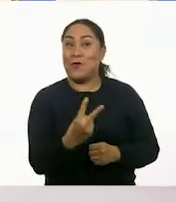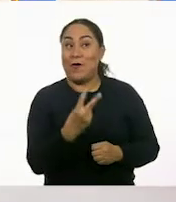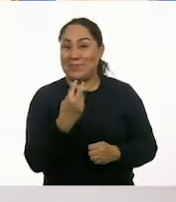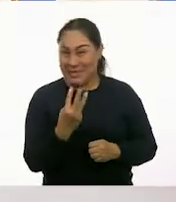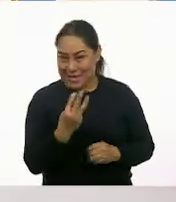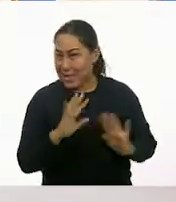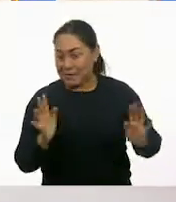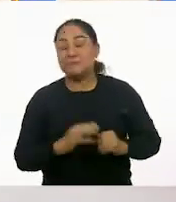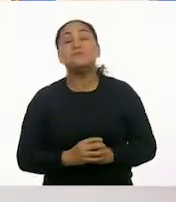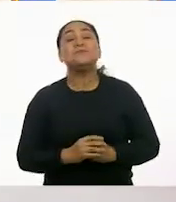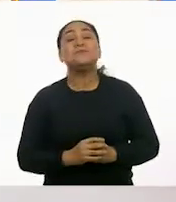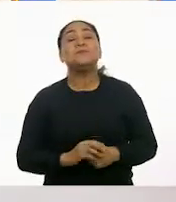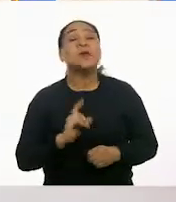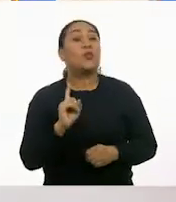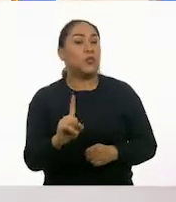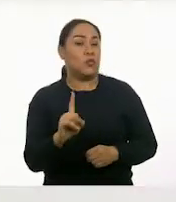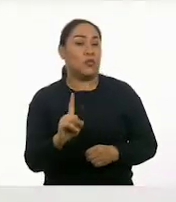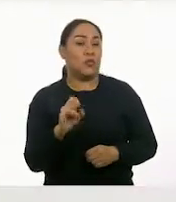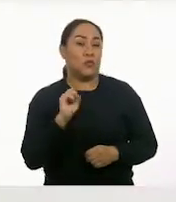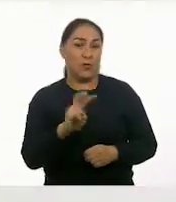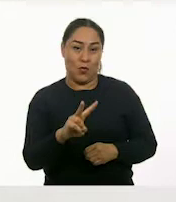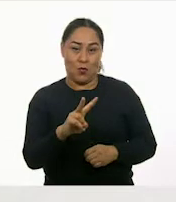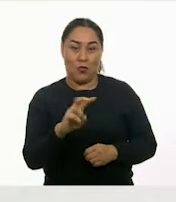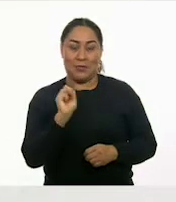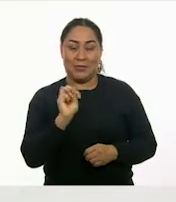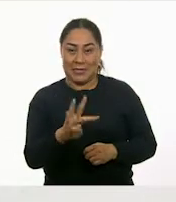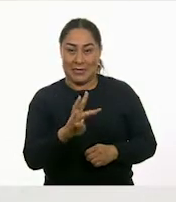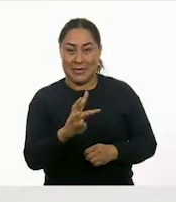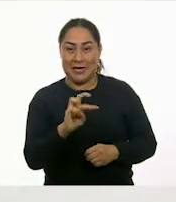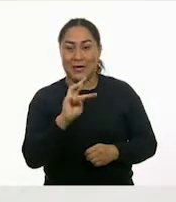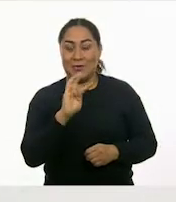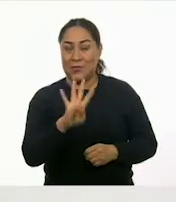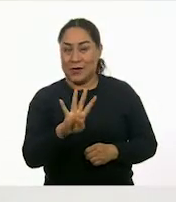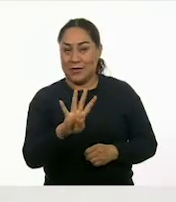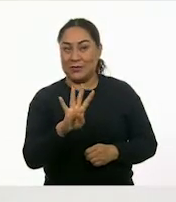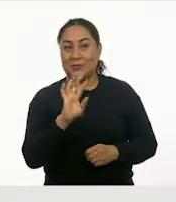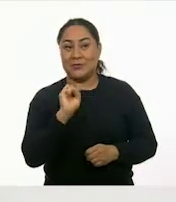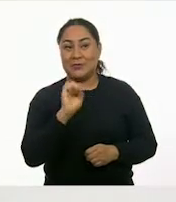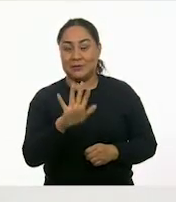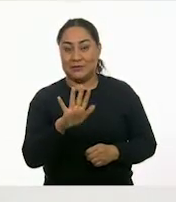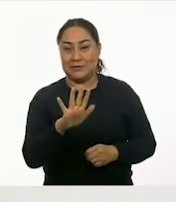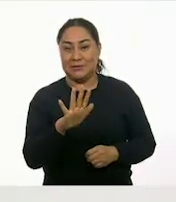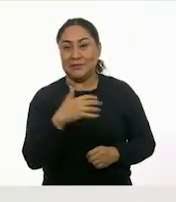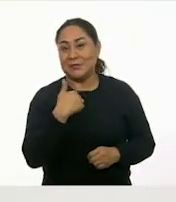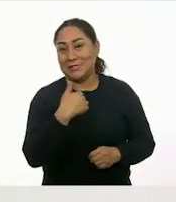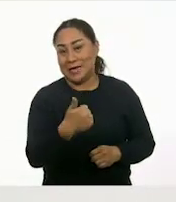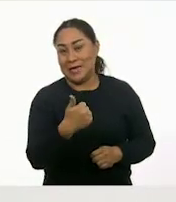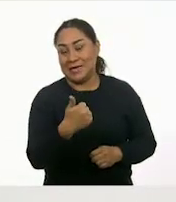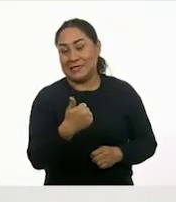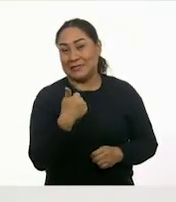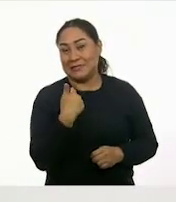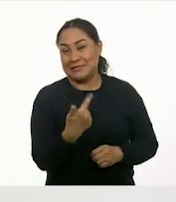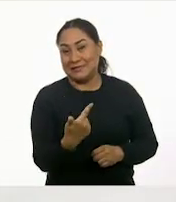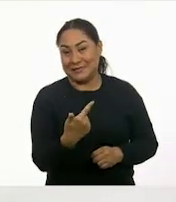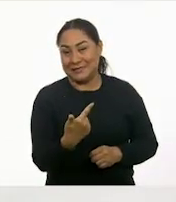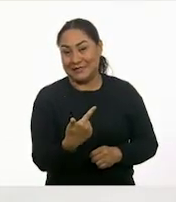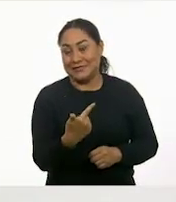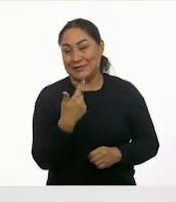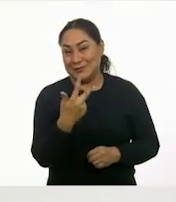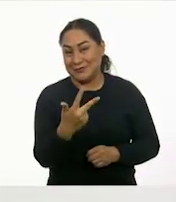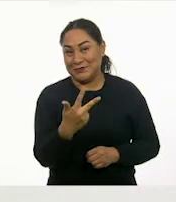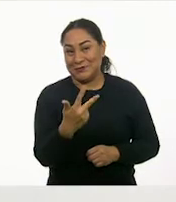tres, uno, dos, tres, cuatro, cinco, seis, siete,